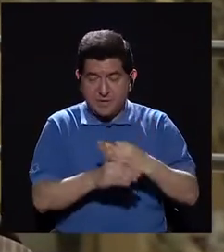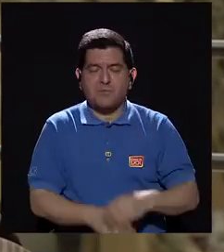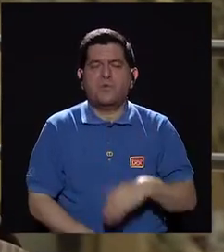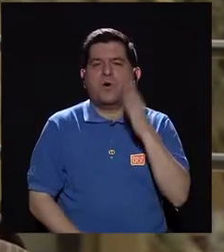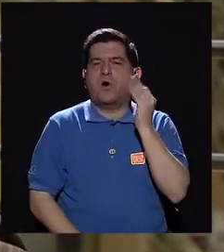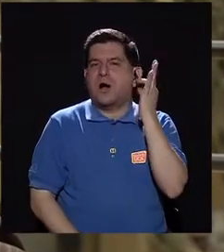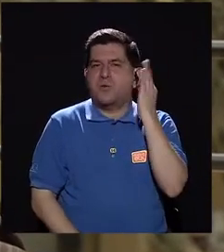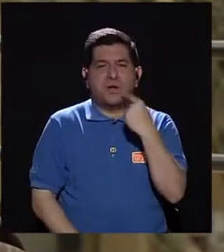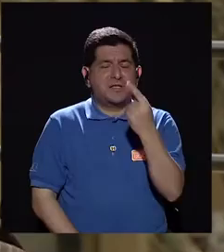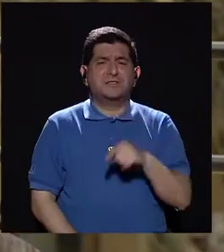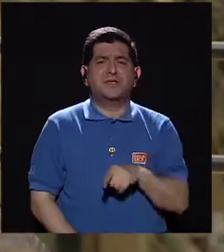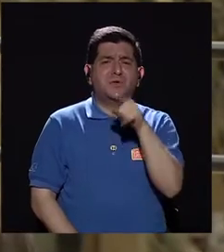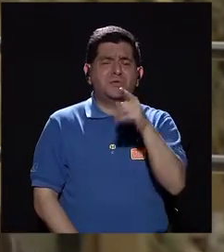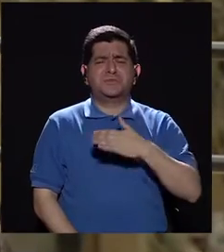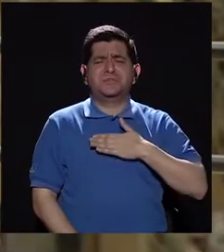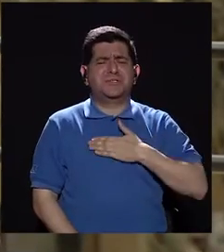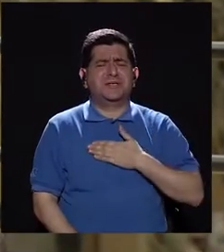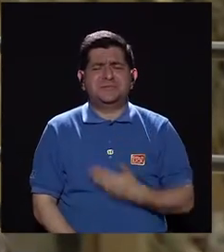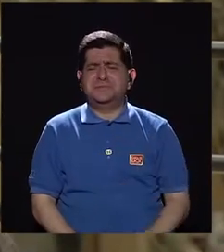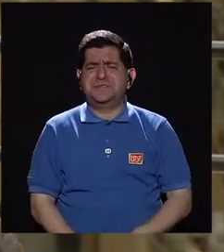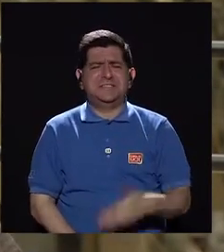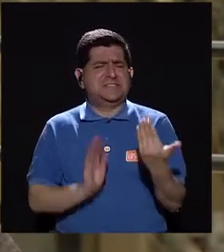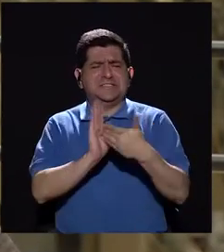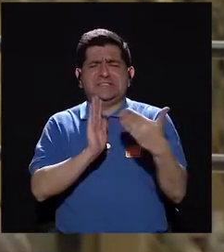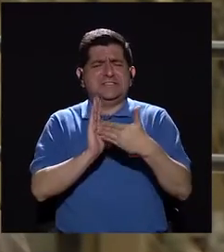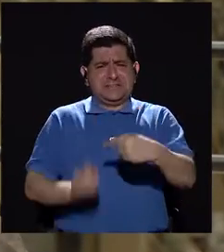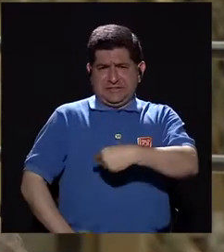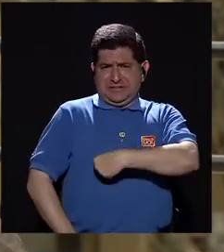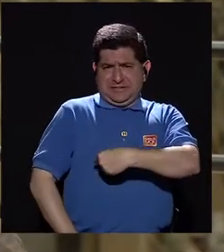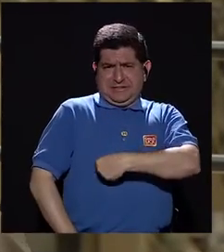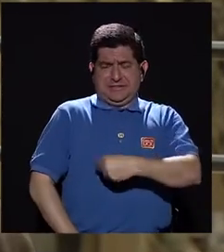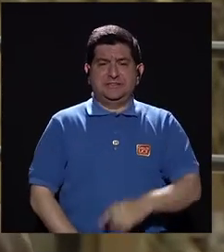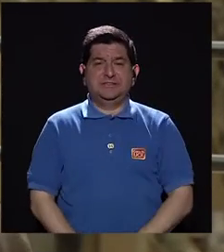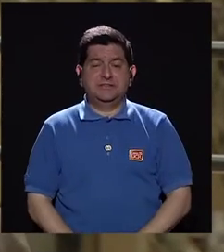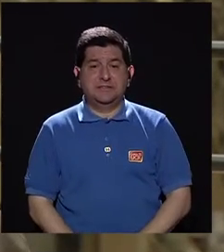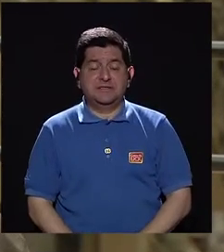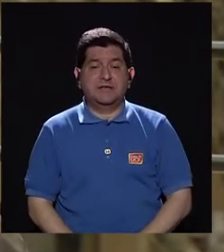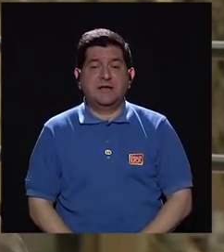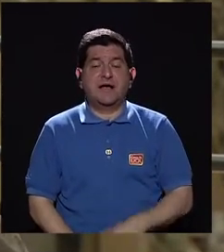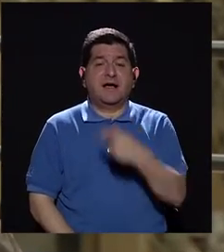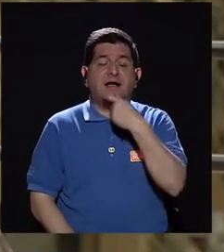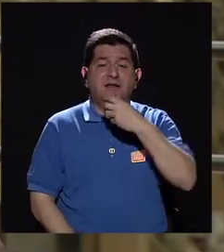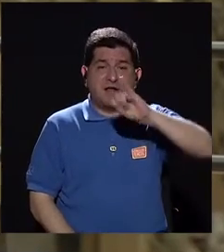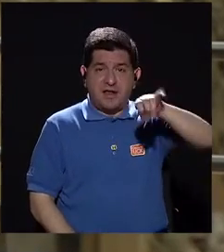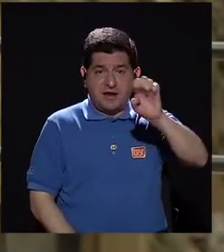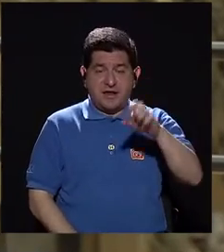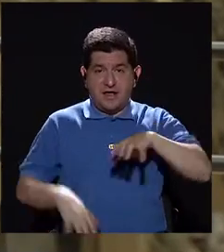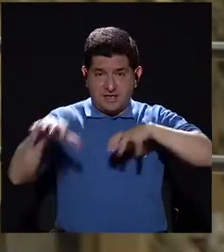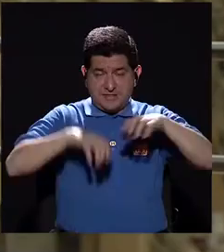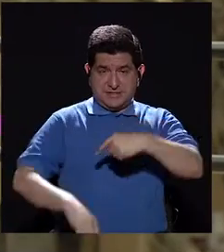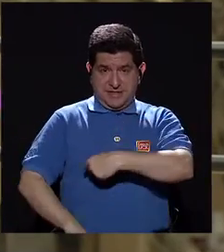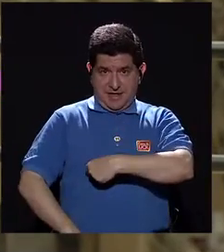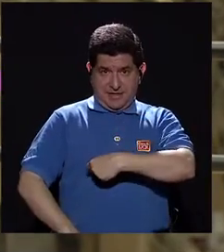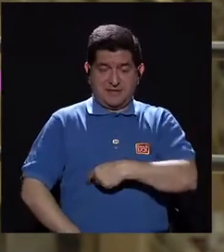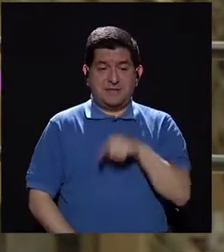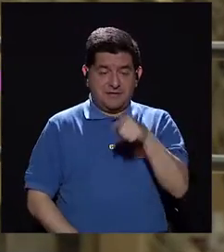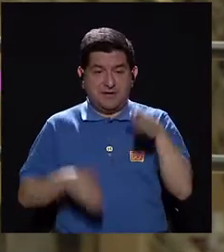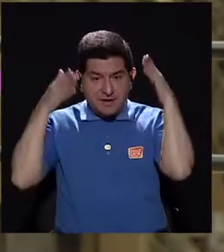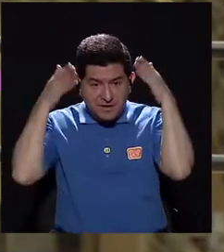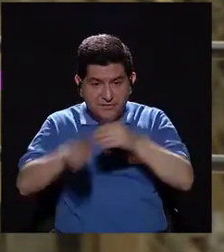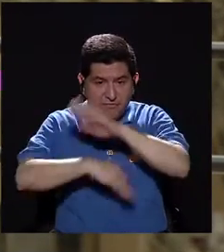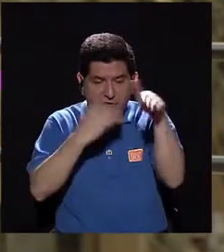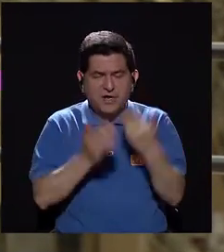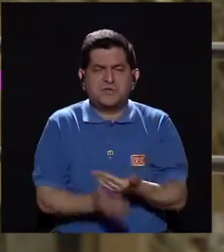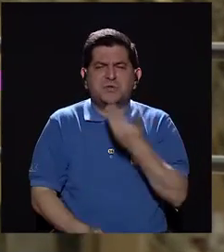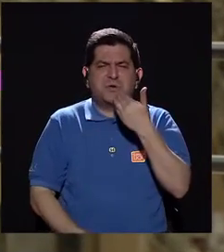abuelas tenían un dicho antes que decían, usted me va a matar de la bilis. Decían ellas. Cuando nos reímos con ja, se activa la vesícula de biliar. Ahí es donde